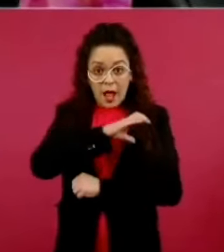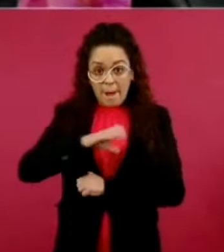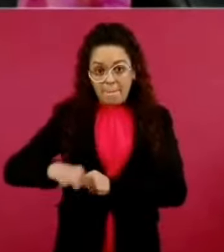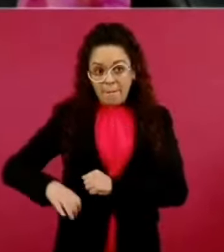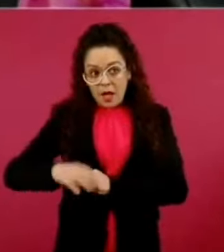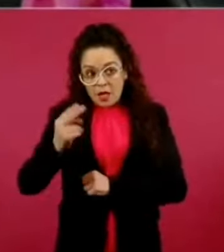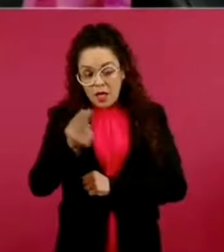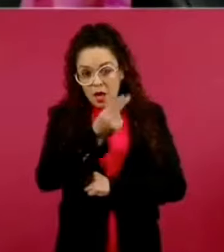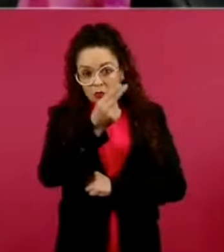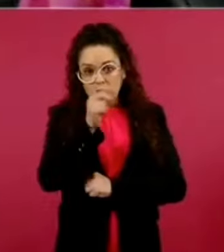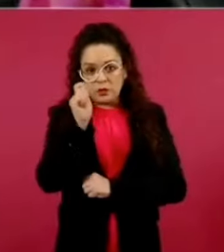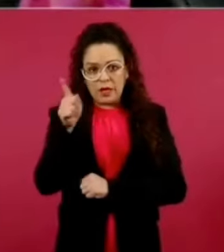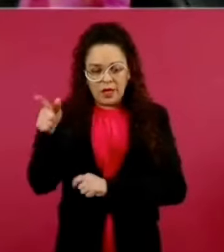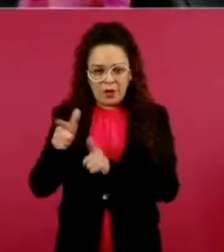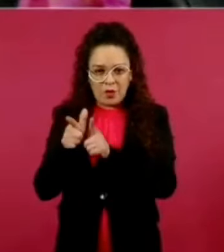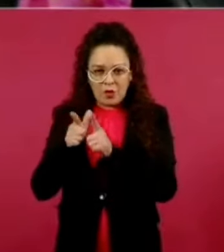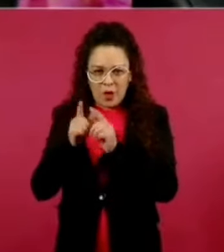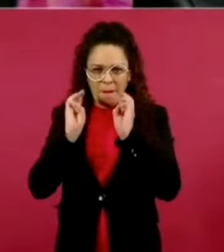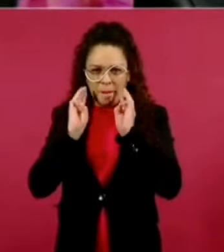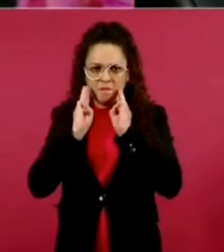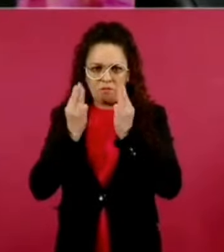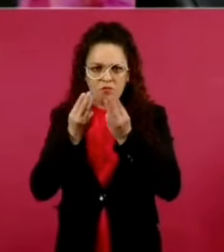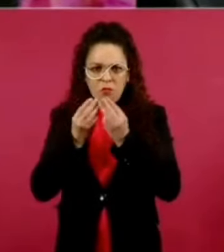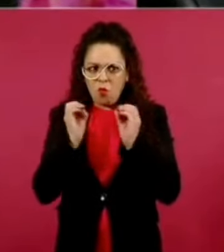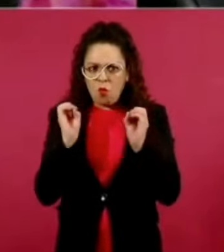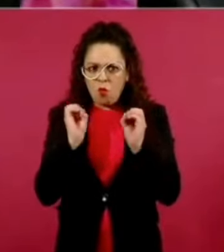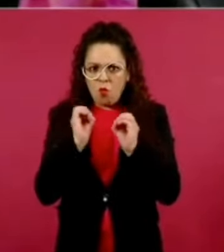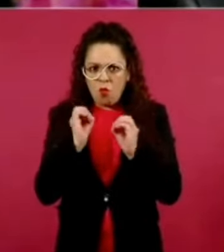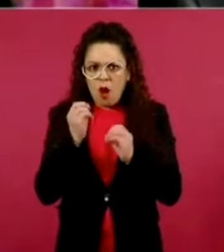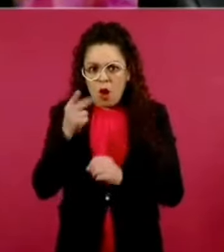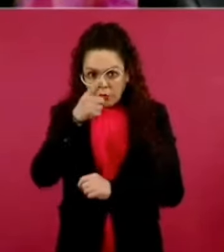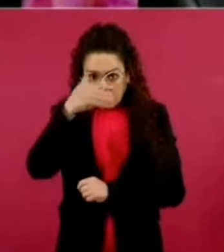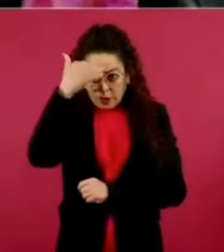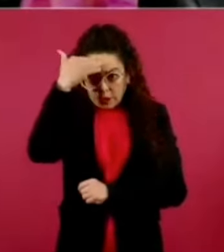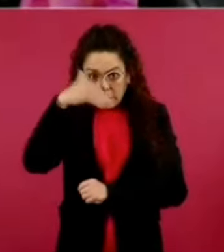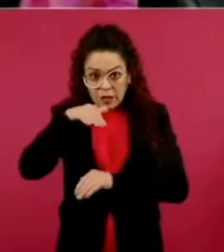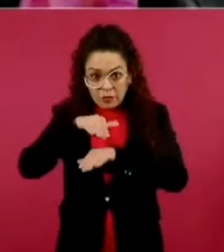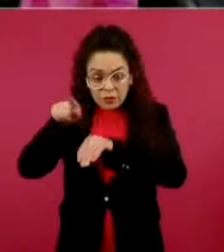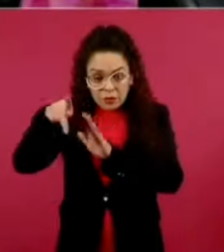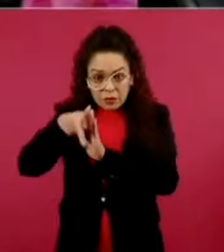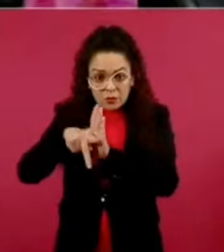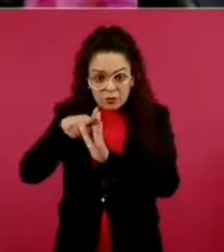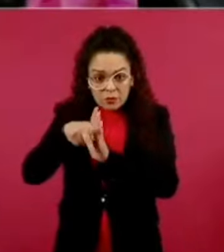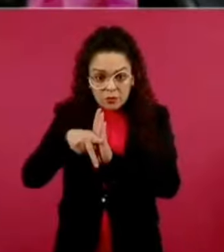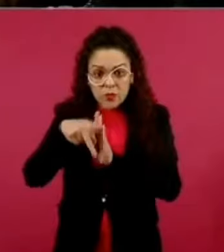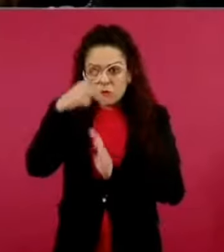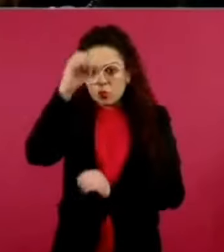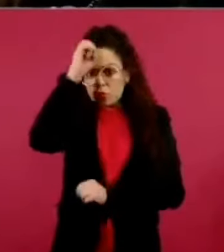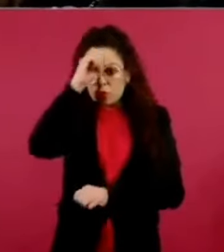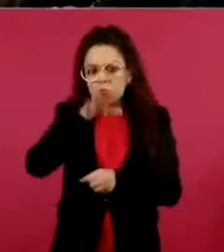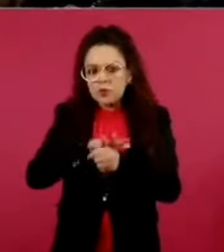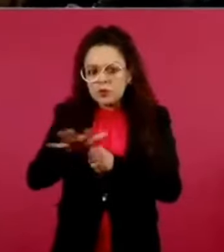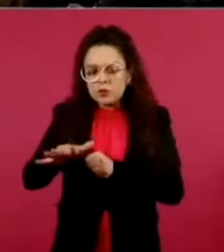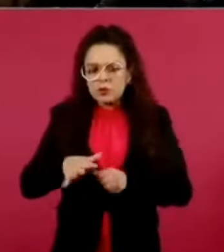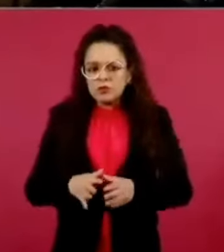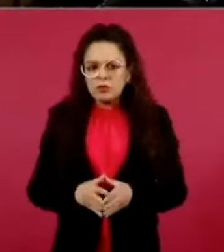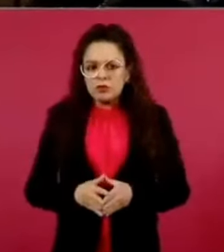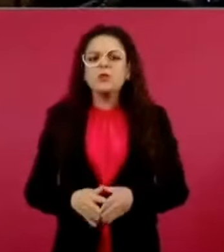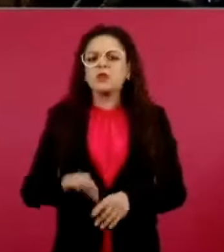por parte del grupo criminal. Si tuvo oportunidad de saber de este video, ¿qué se abordó y qué opinó? Sí, supe, pero no